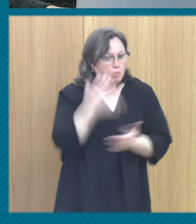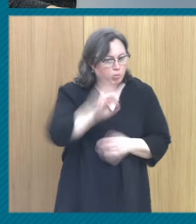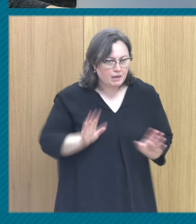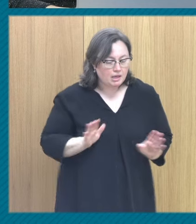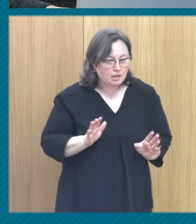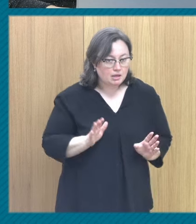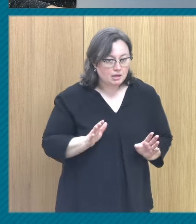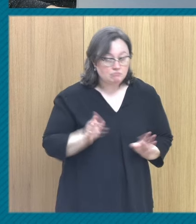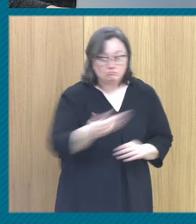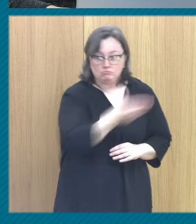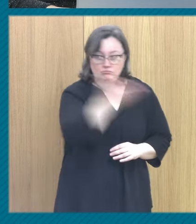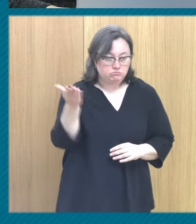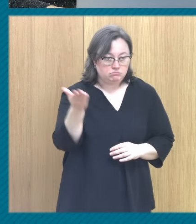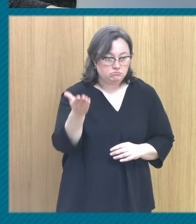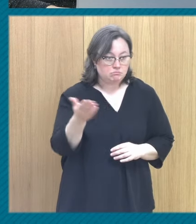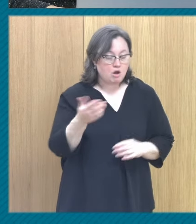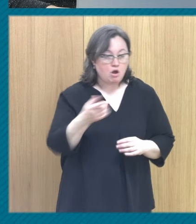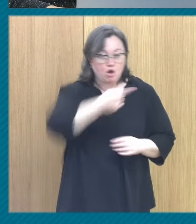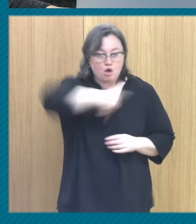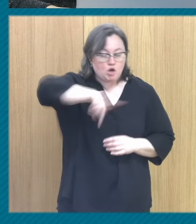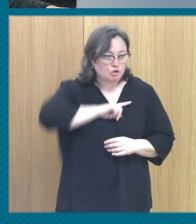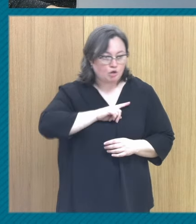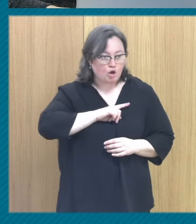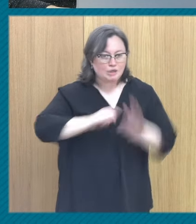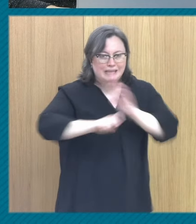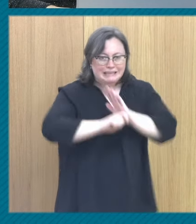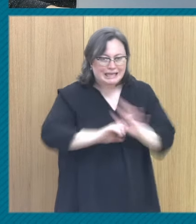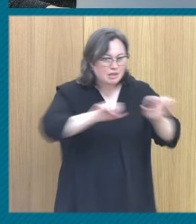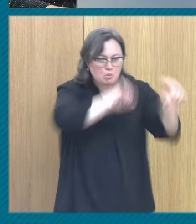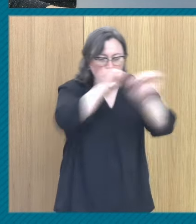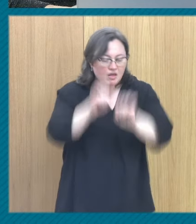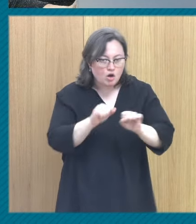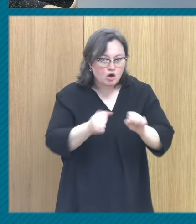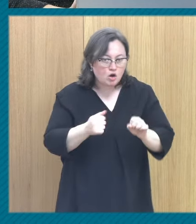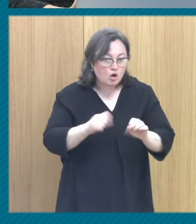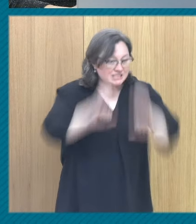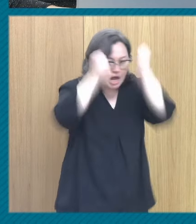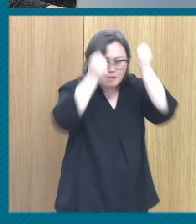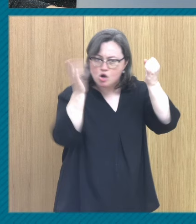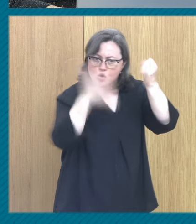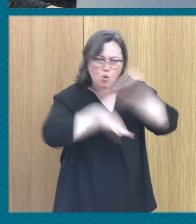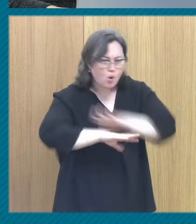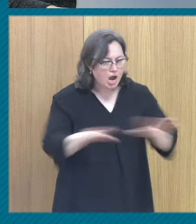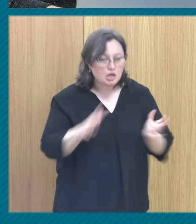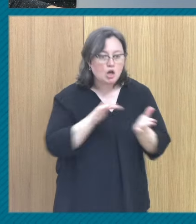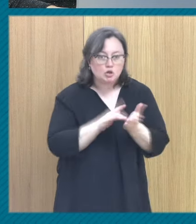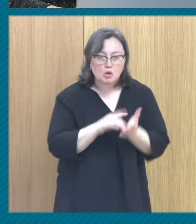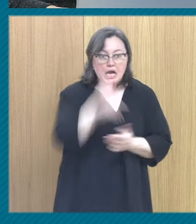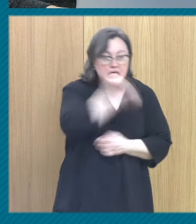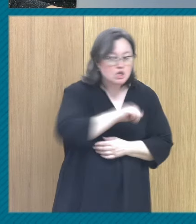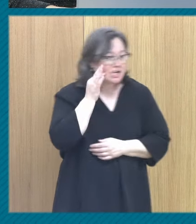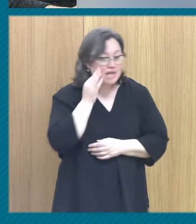No hay nada que podamos hacer, ninguna estrategia de protección que impida 100% la posibilidad de que un niño o una